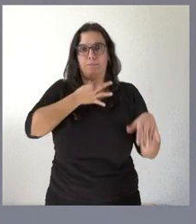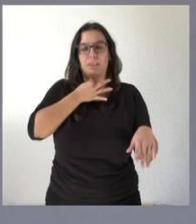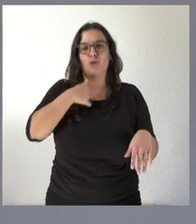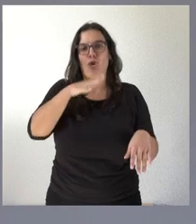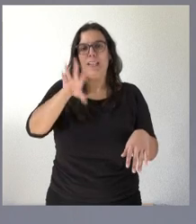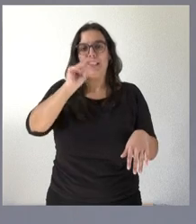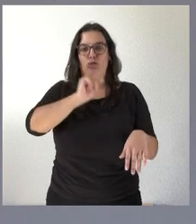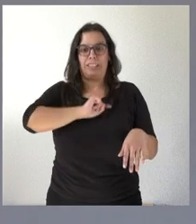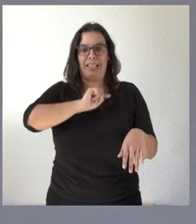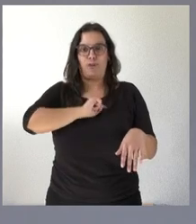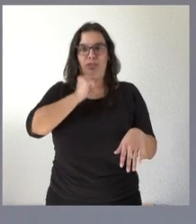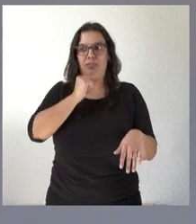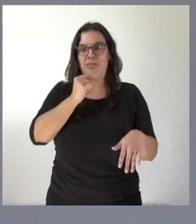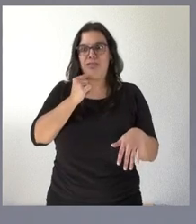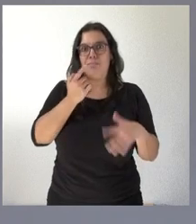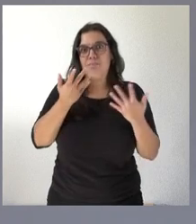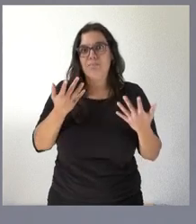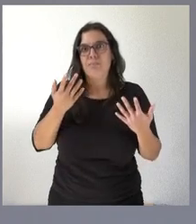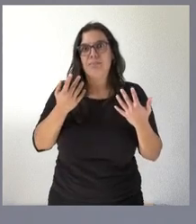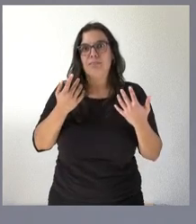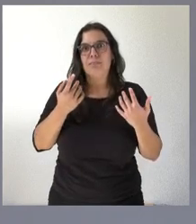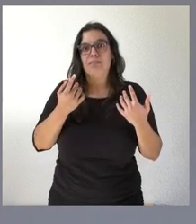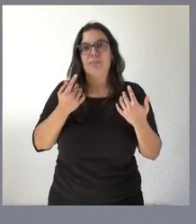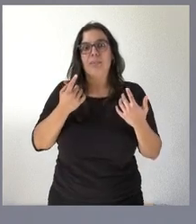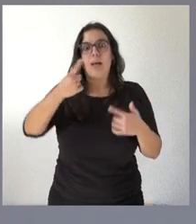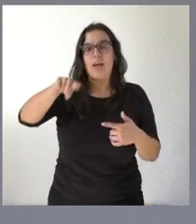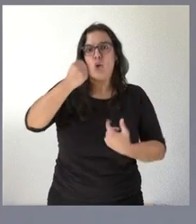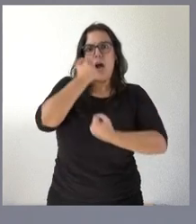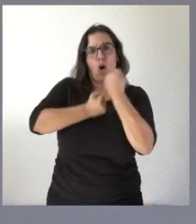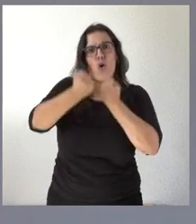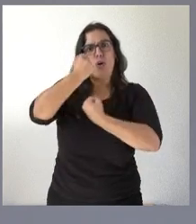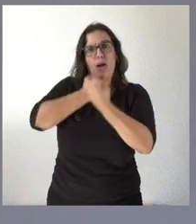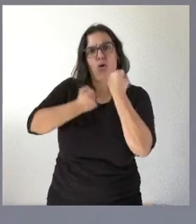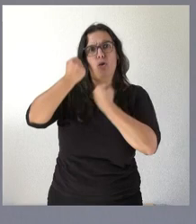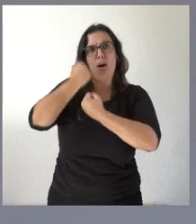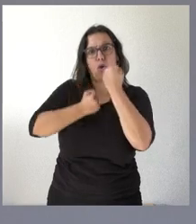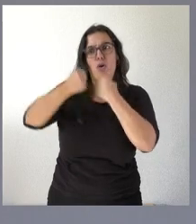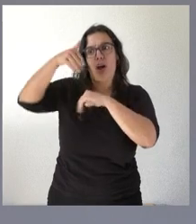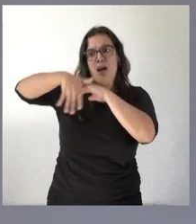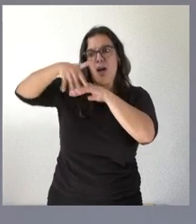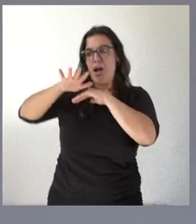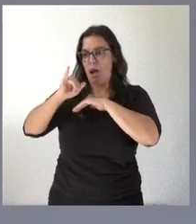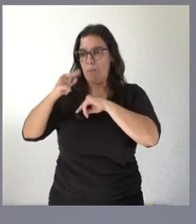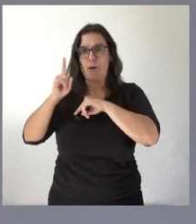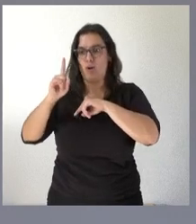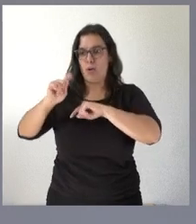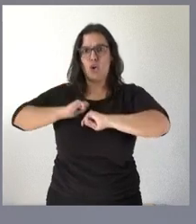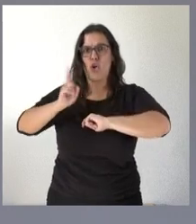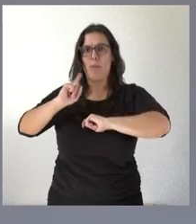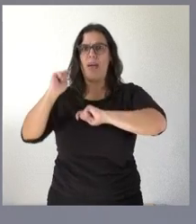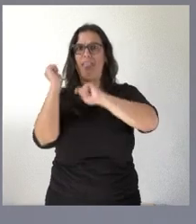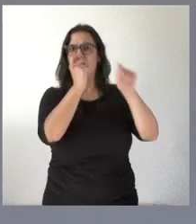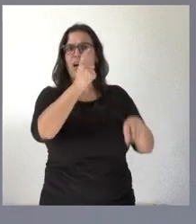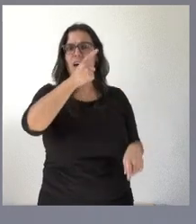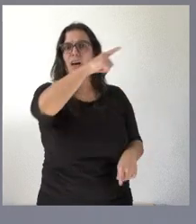sensación que tienen de que personas que han venido ahorrando agua durante todo este tiempo pues ahora no pueden disponer de la misma como consecuencia